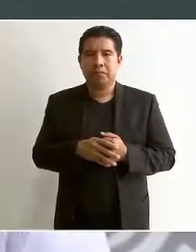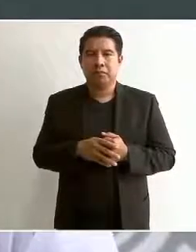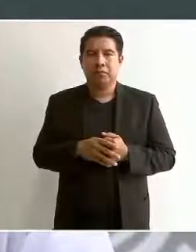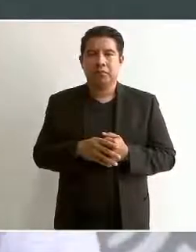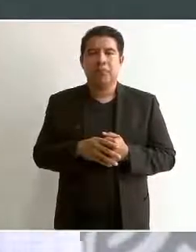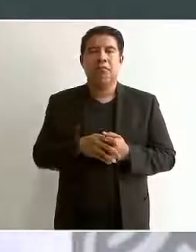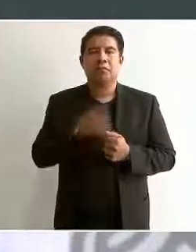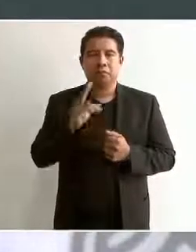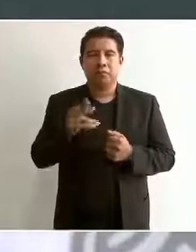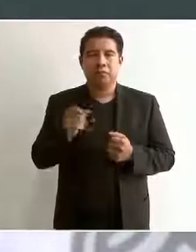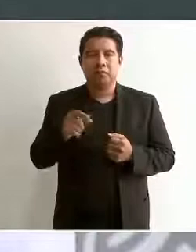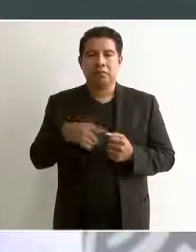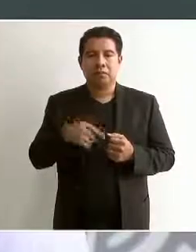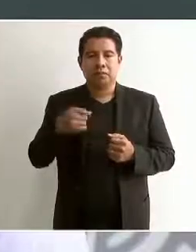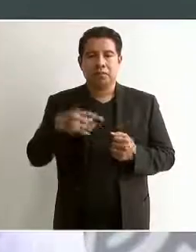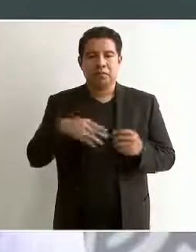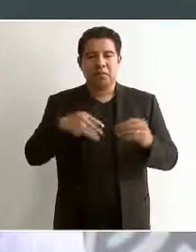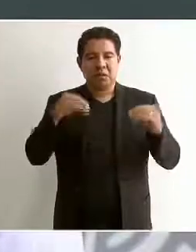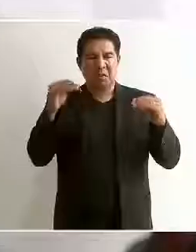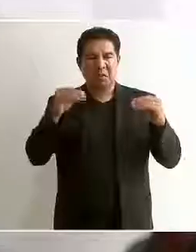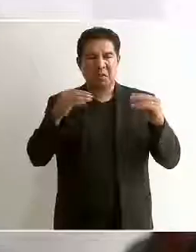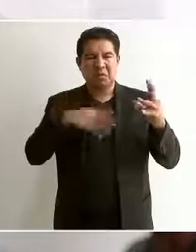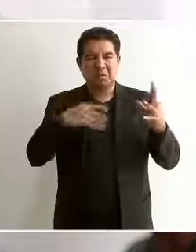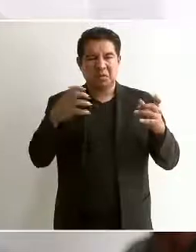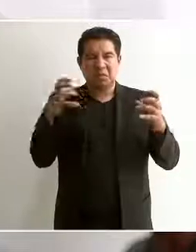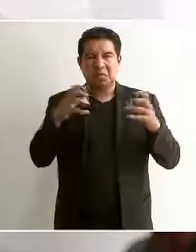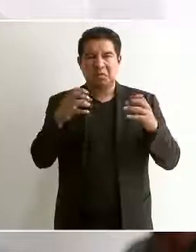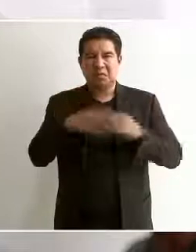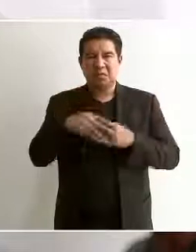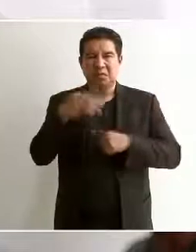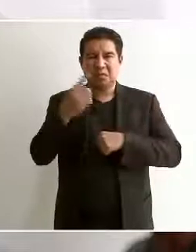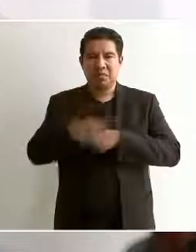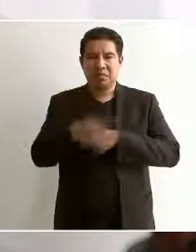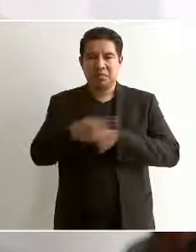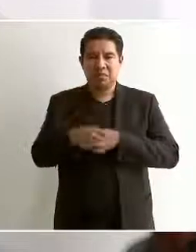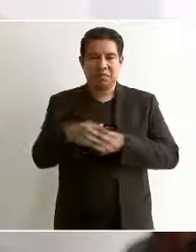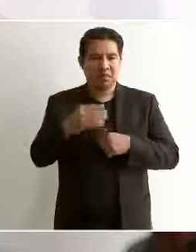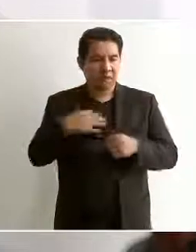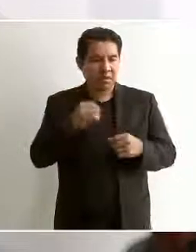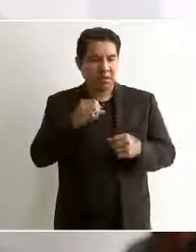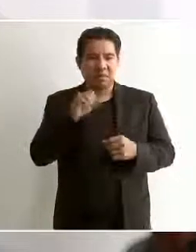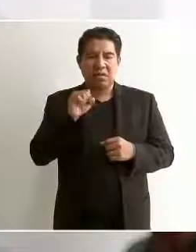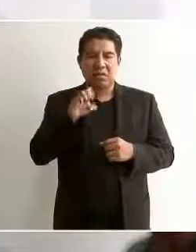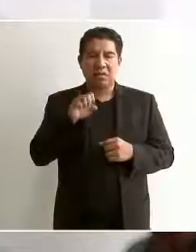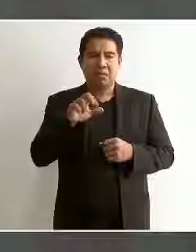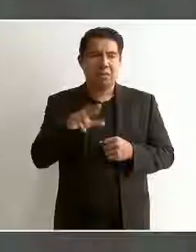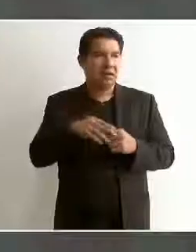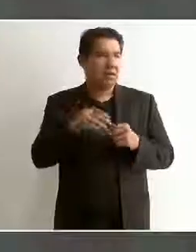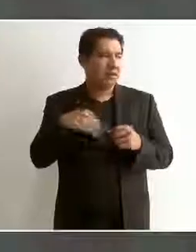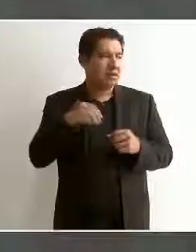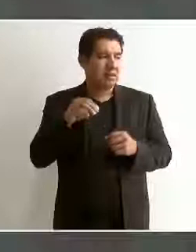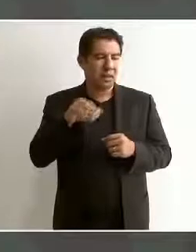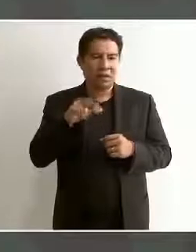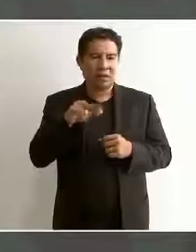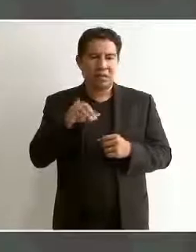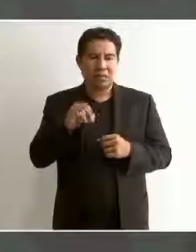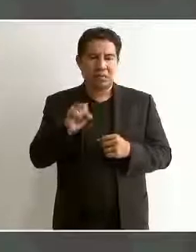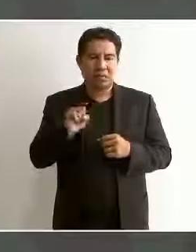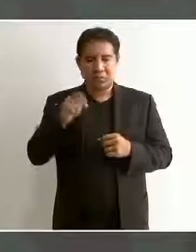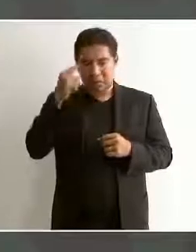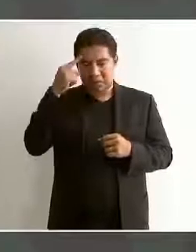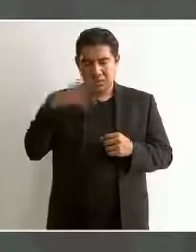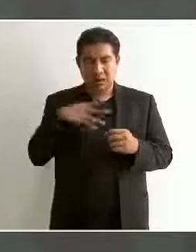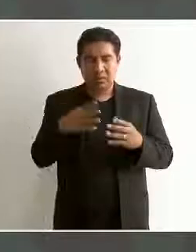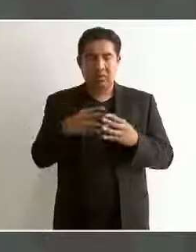delincuentes en enfrentamientos son soldados son marinos los que curan a heridos